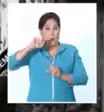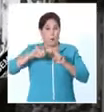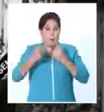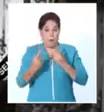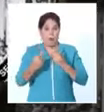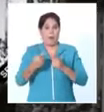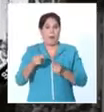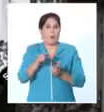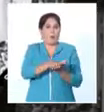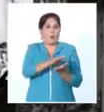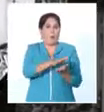que tenía con el comandante en jefe.